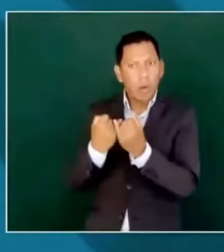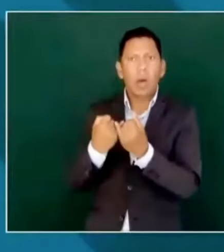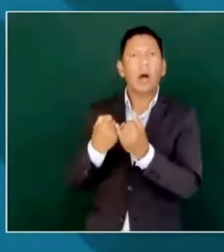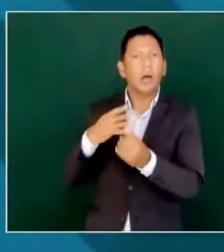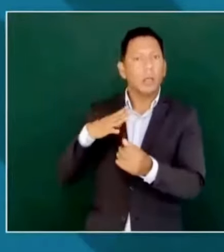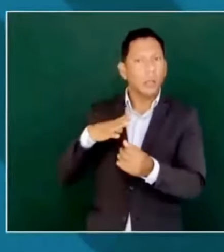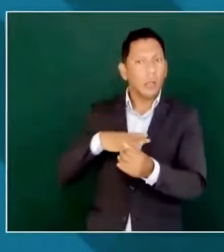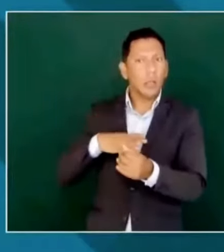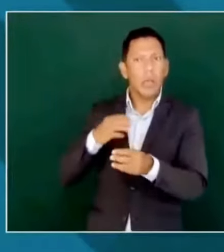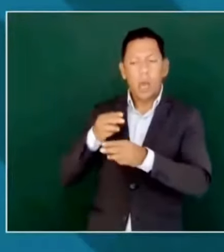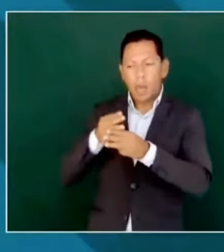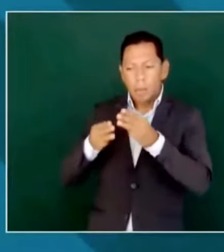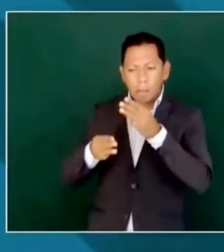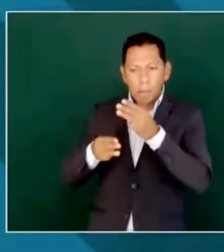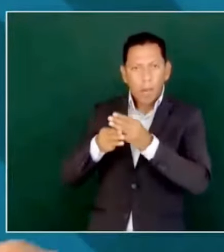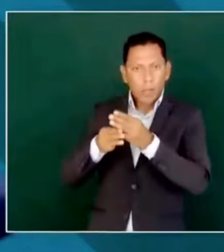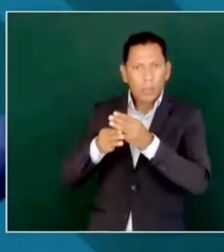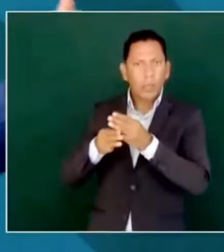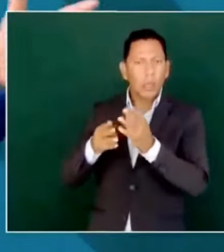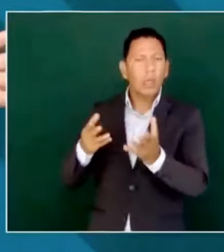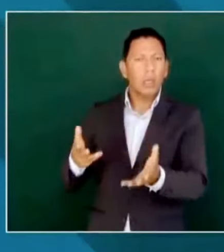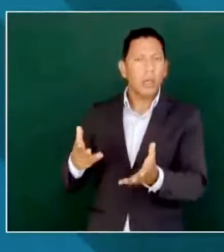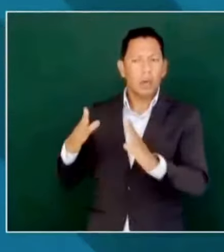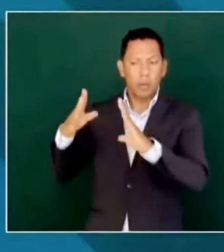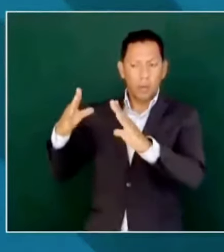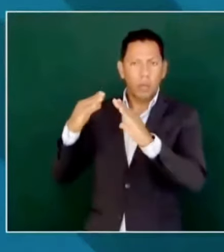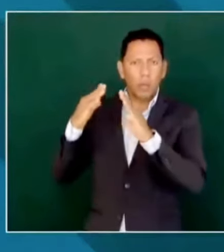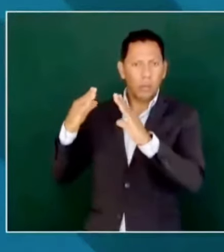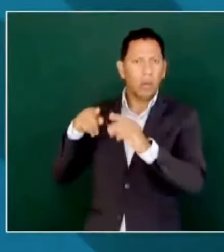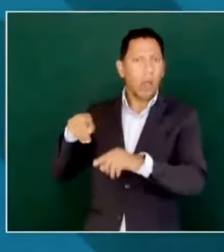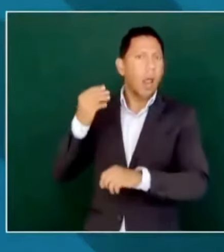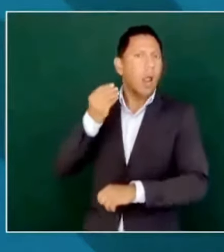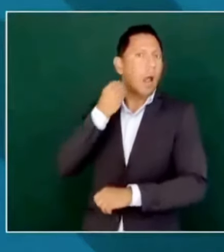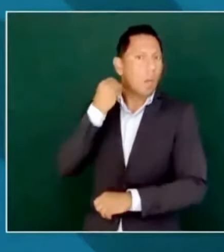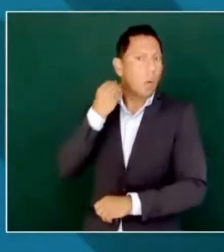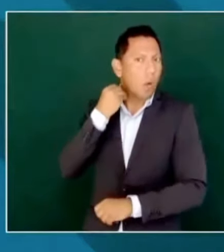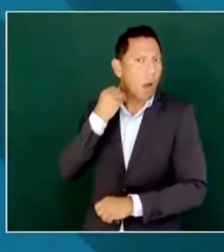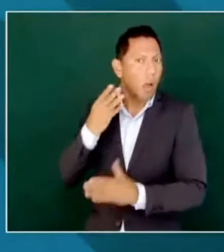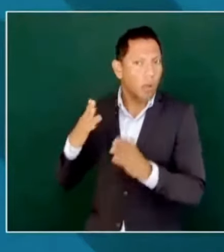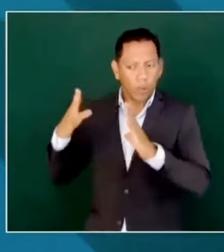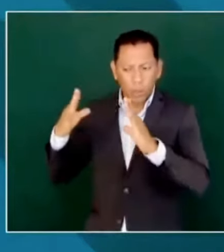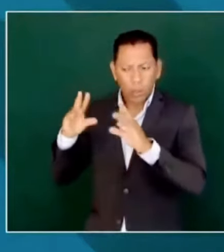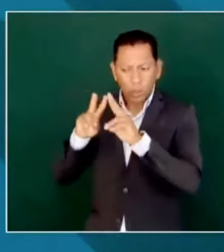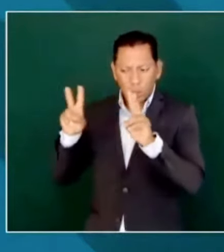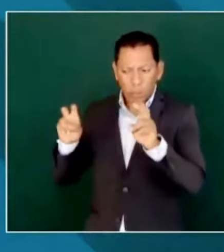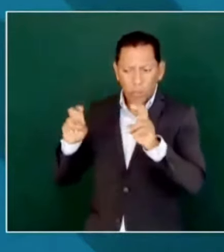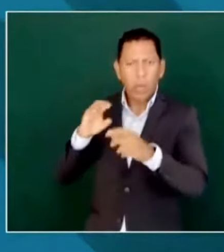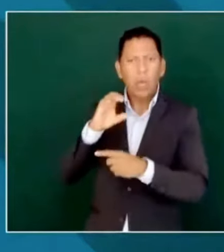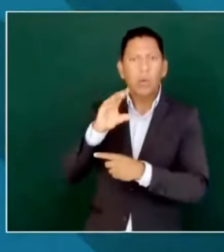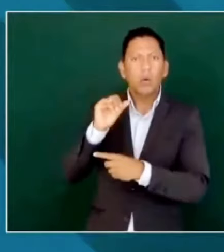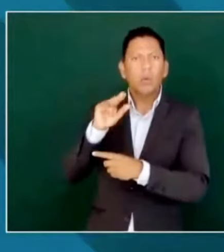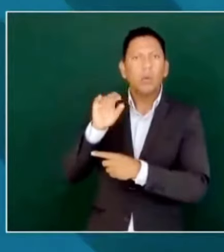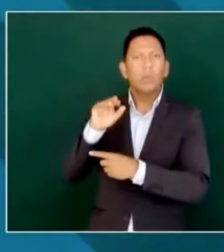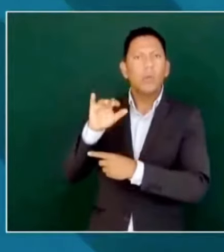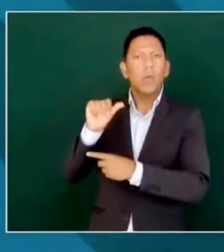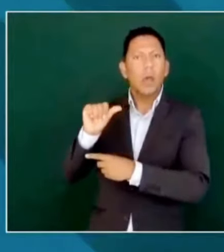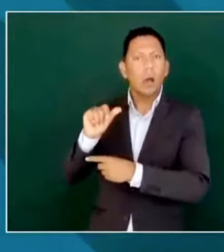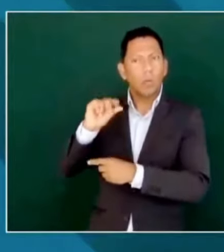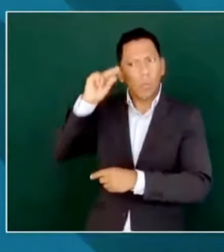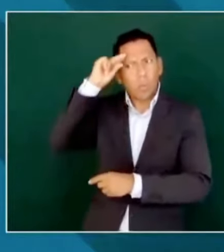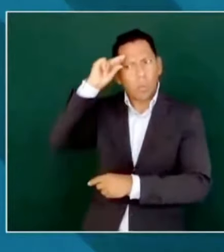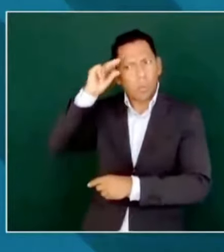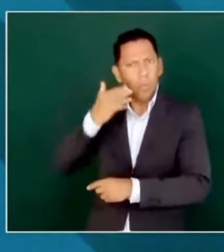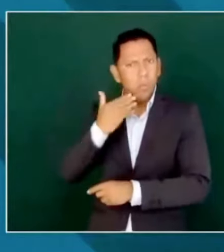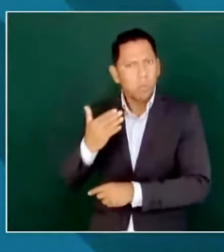2, siendo abogado, inteligentísimo. pero le